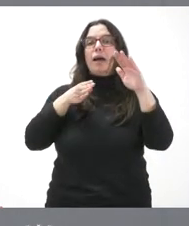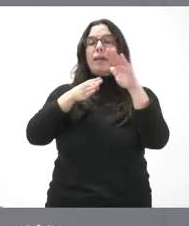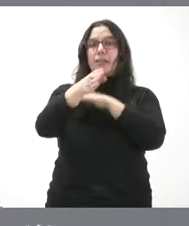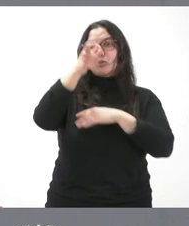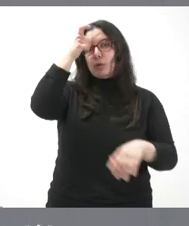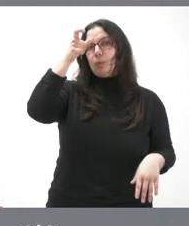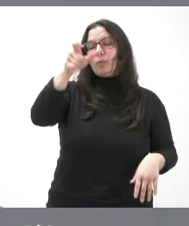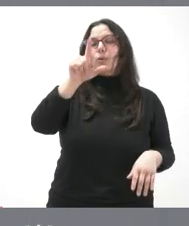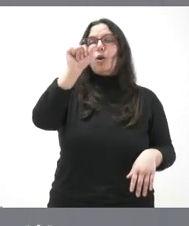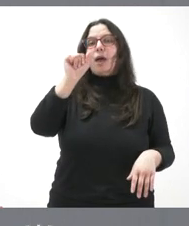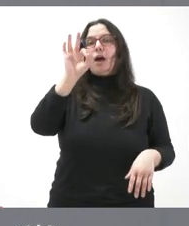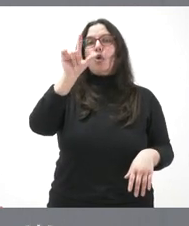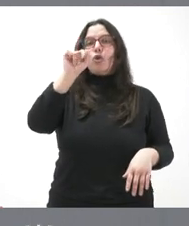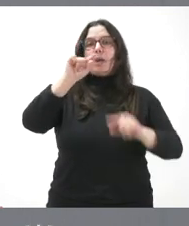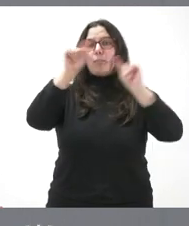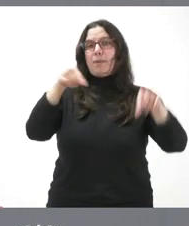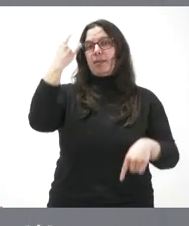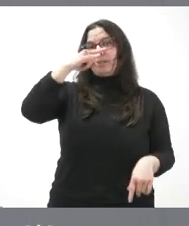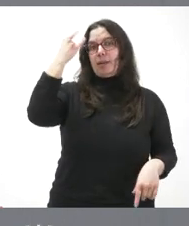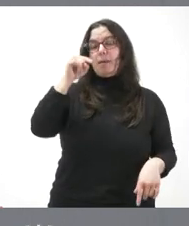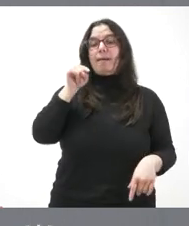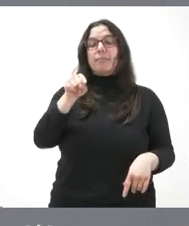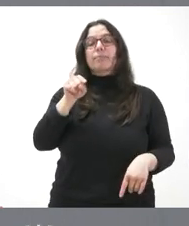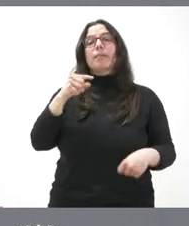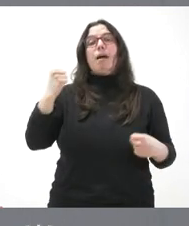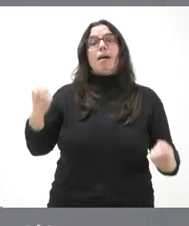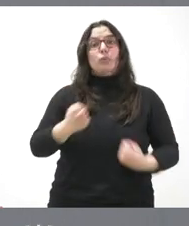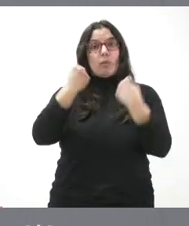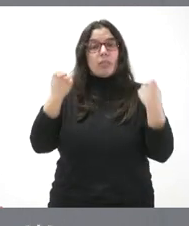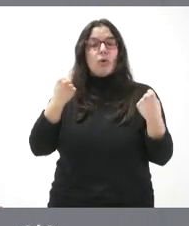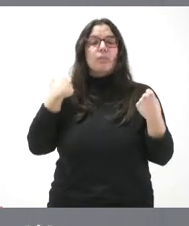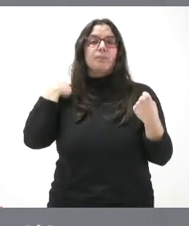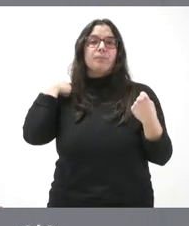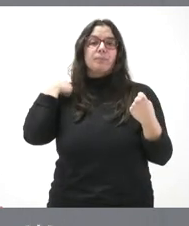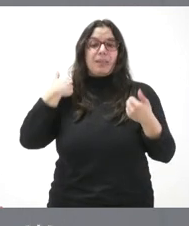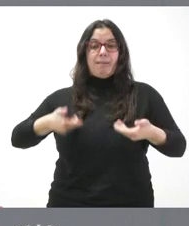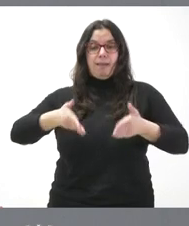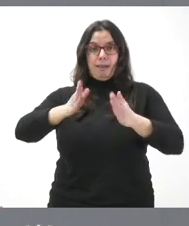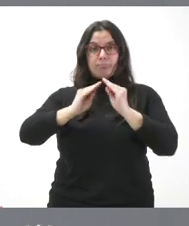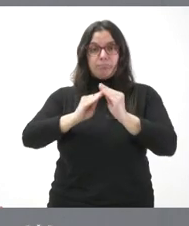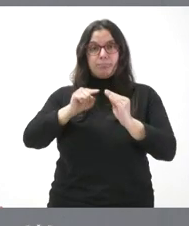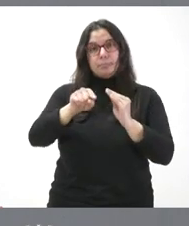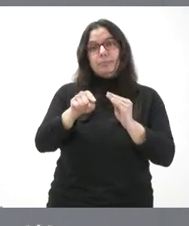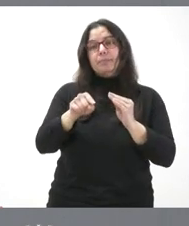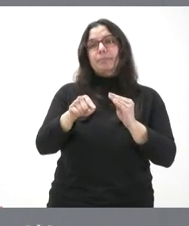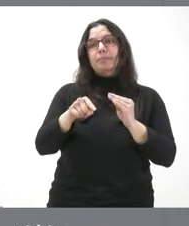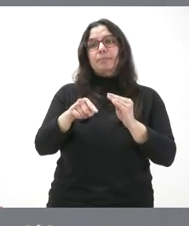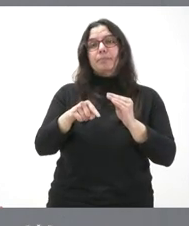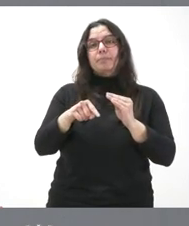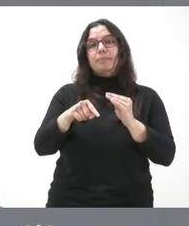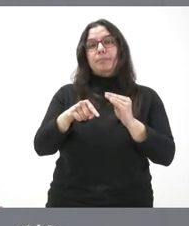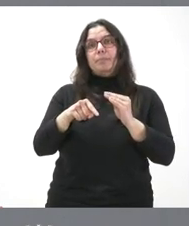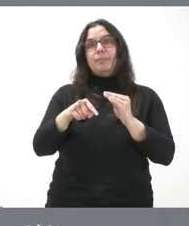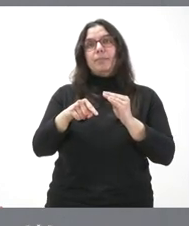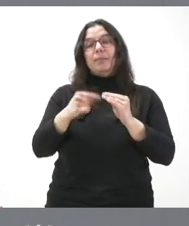salmantino de La Olla. Es una actuación en esta vía de acceso que se actúa en